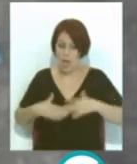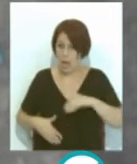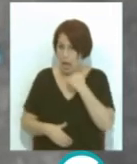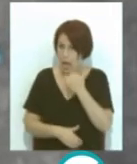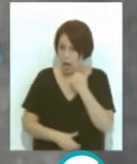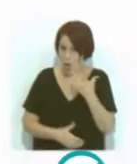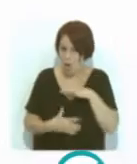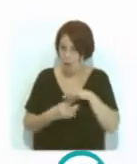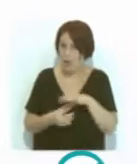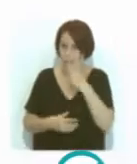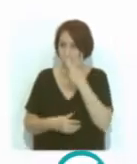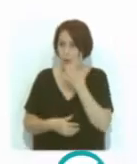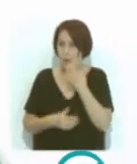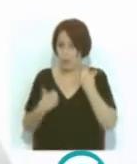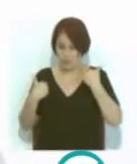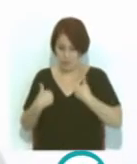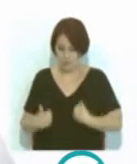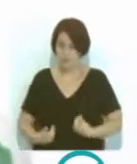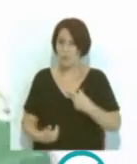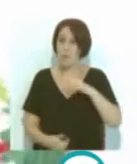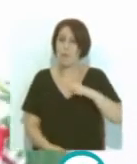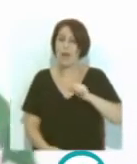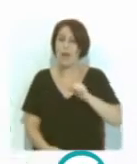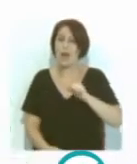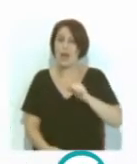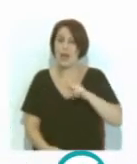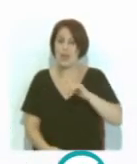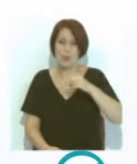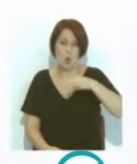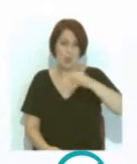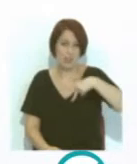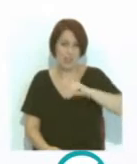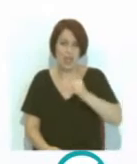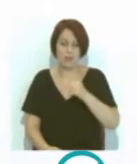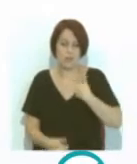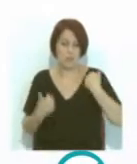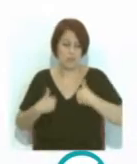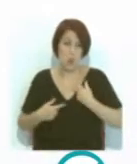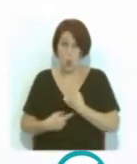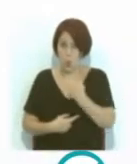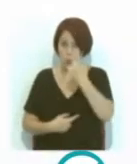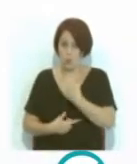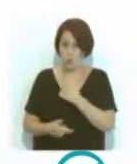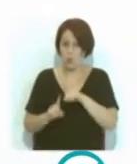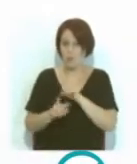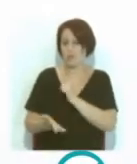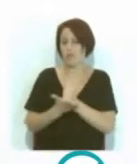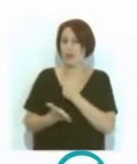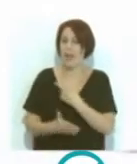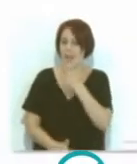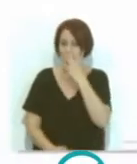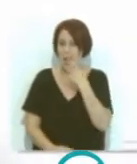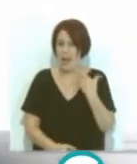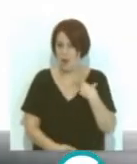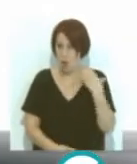alusivo como esta que yo llevo que es de la marimonda que es uno de los disfraces uno de los tipos que es el símbolo del Carnaval de Barranquilla